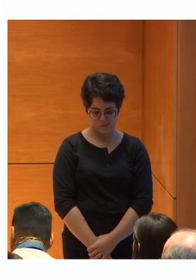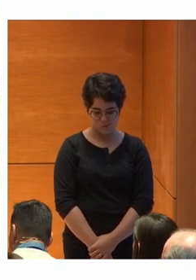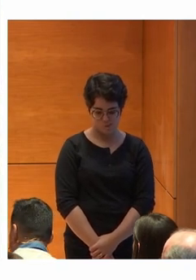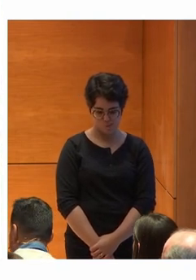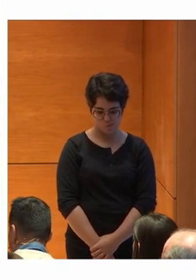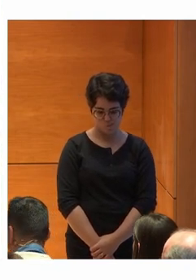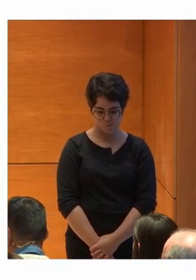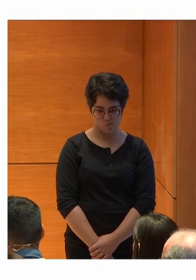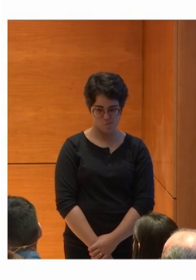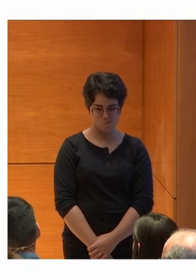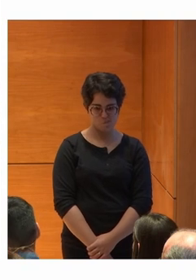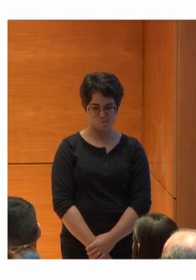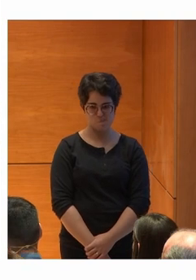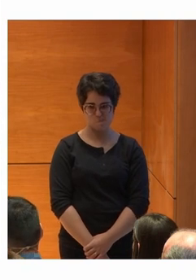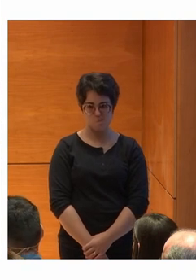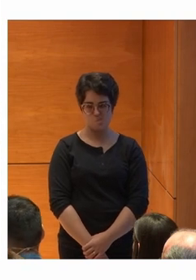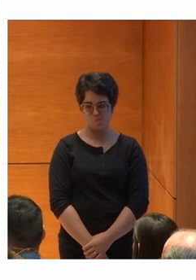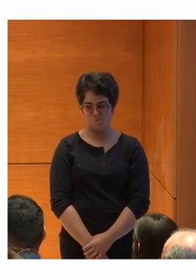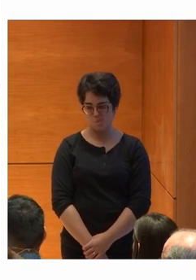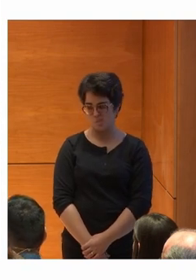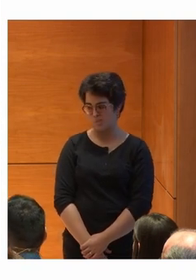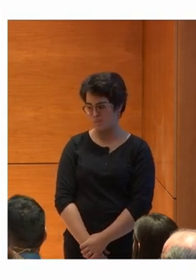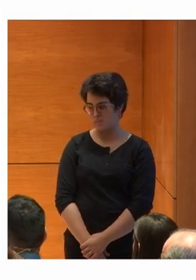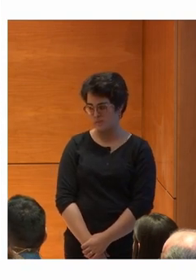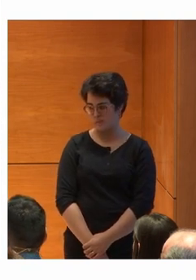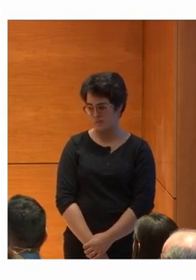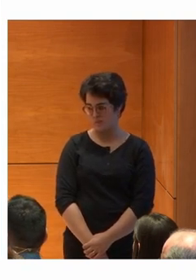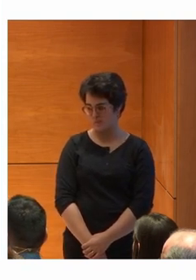no tienes Nada más que llamarle Alesa Y ella aparece